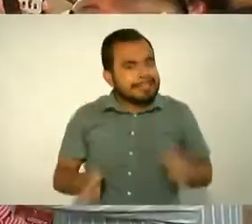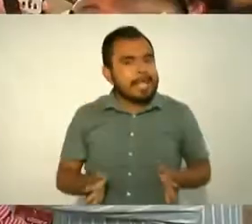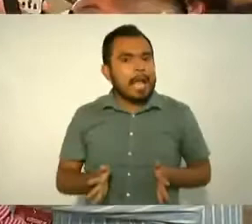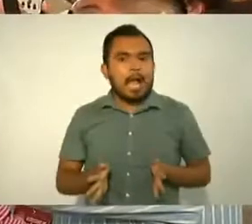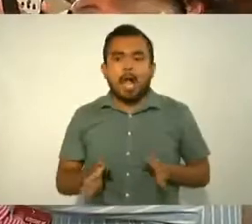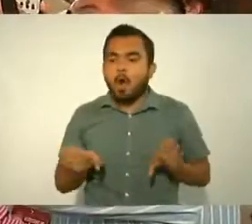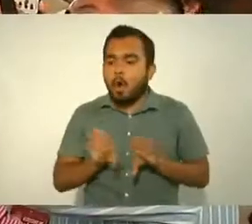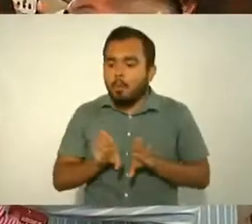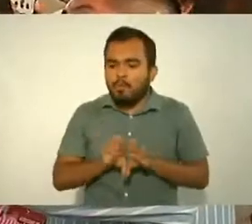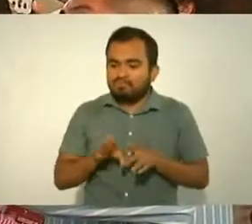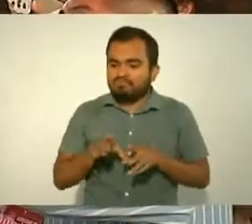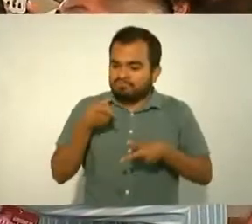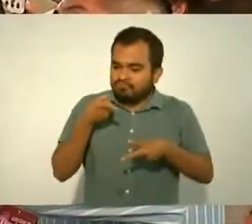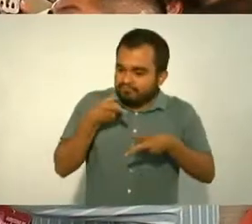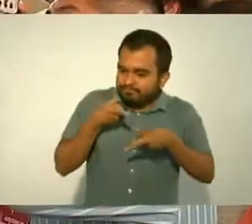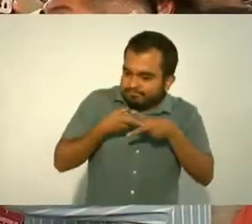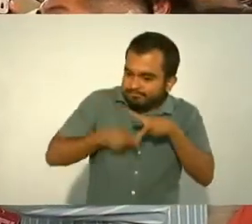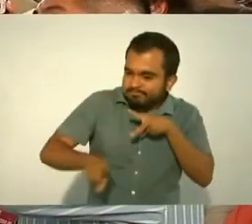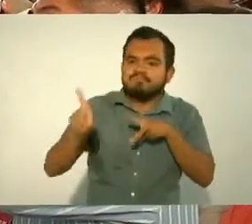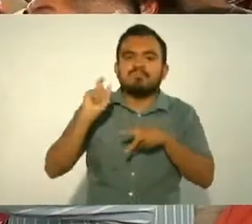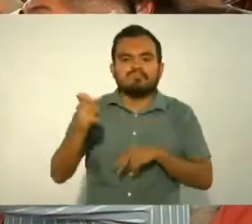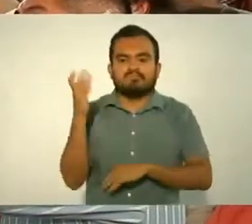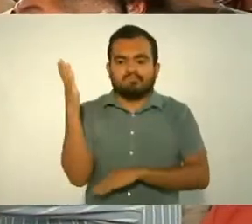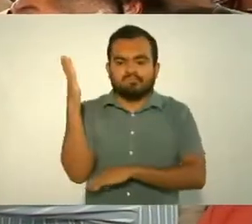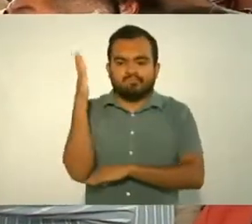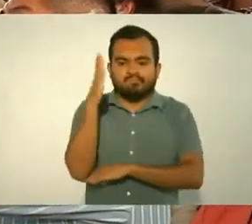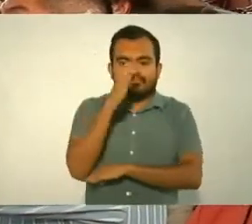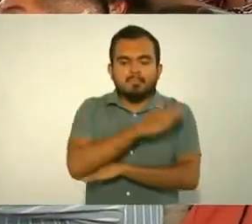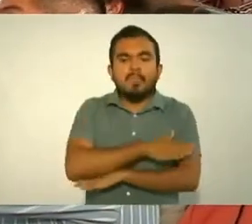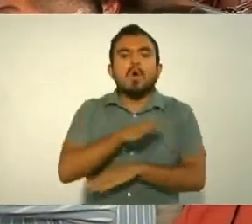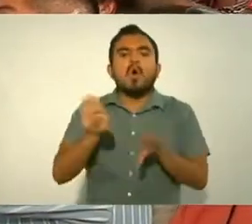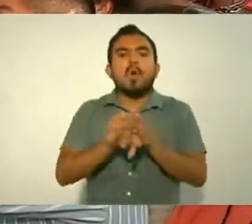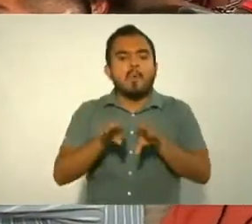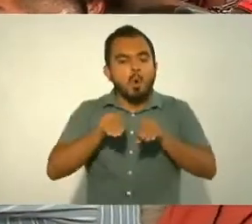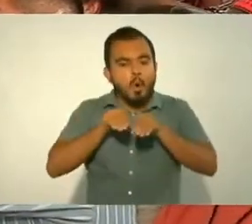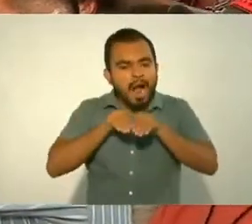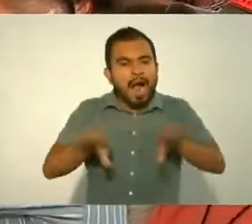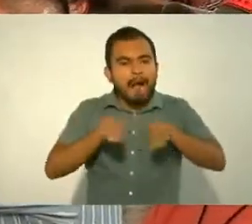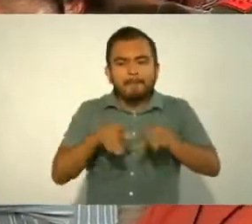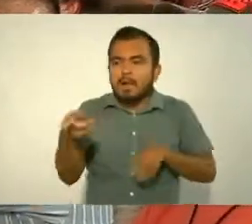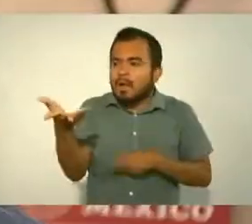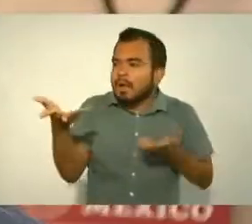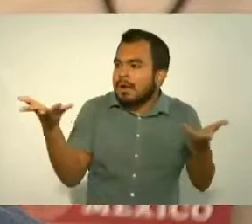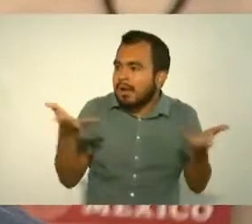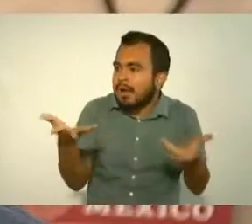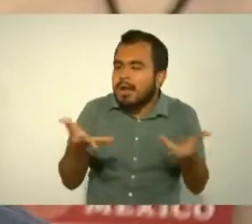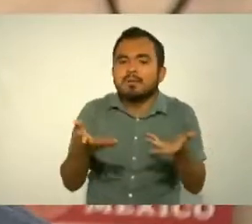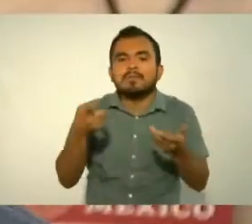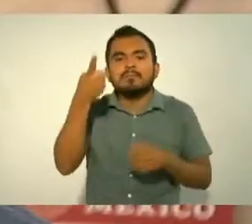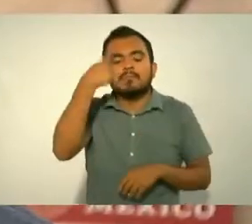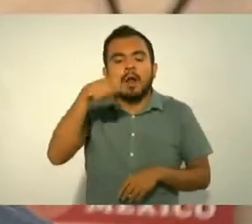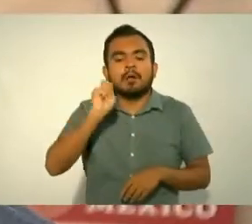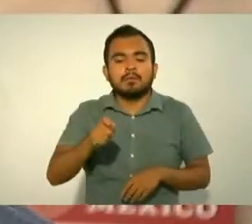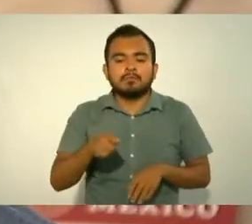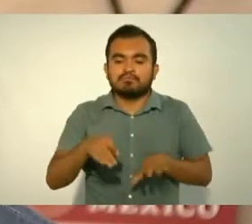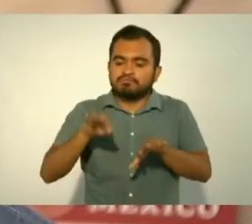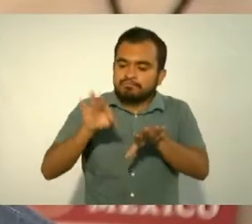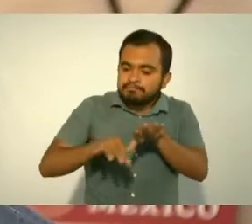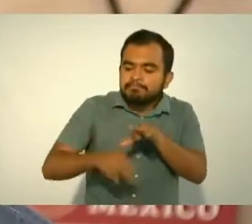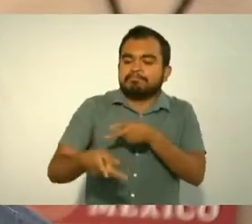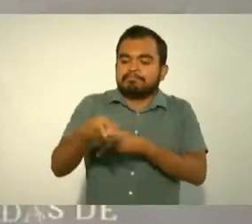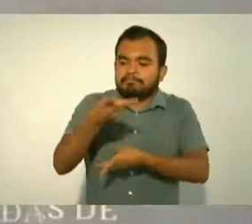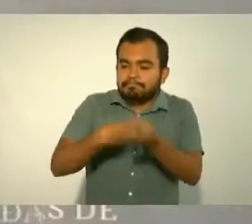jornada, una campaña de producción para